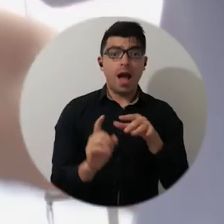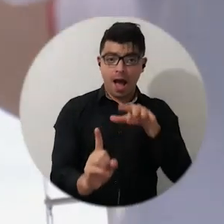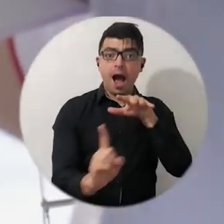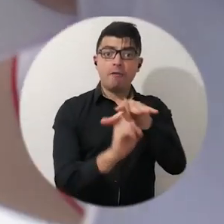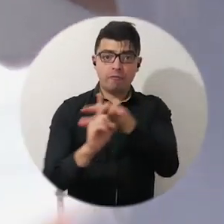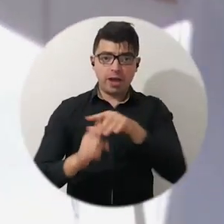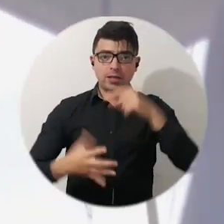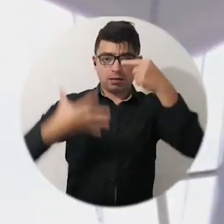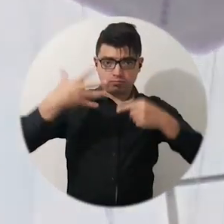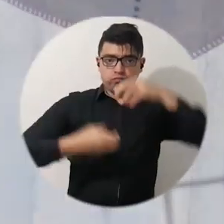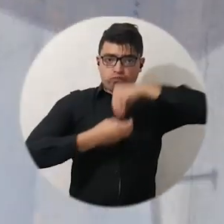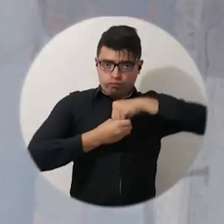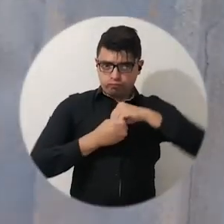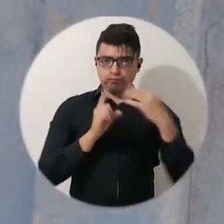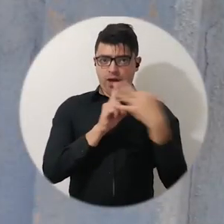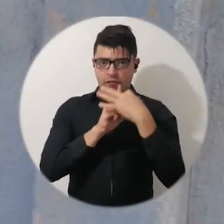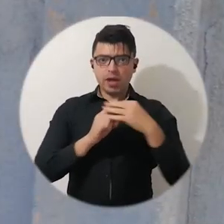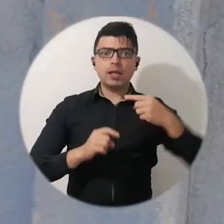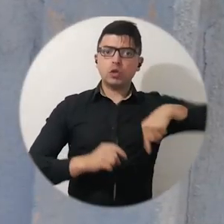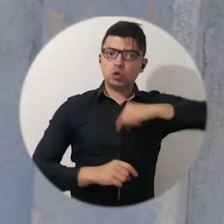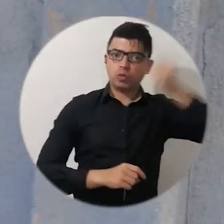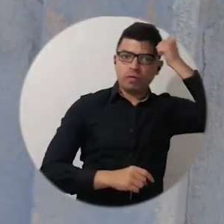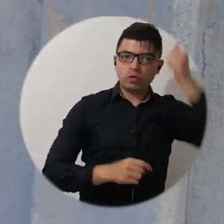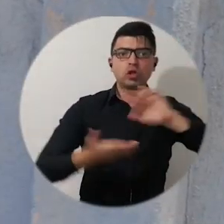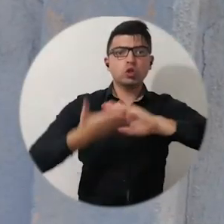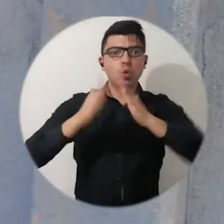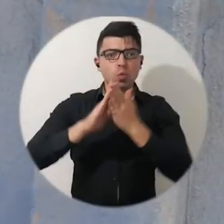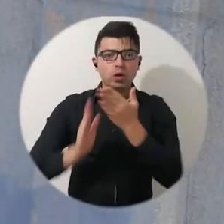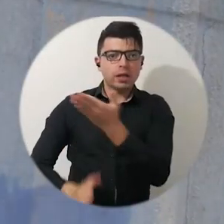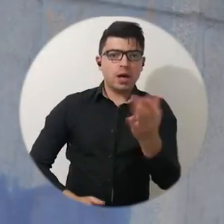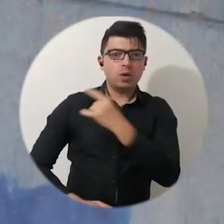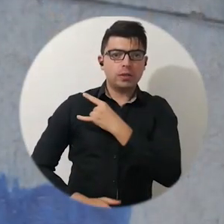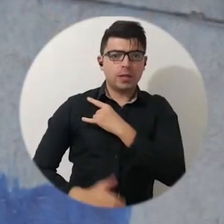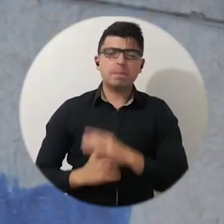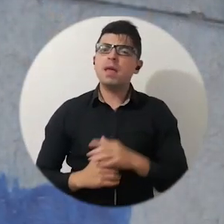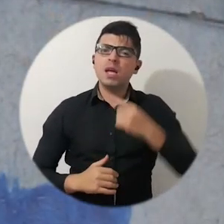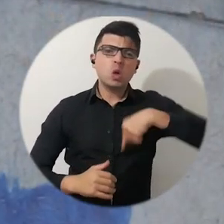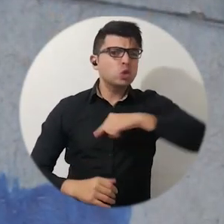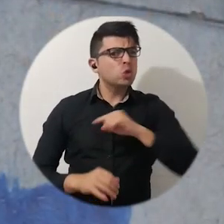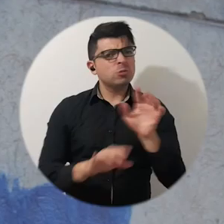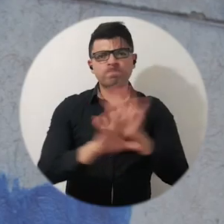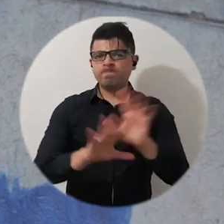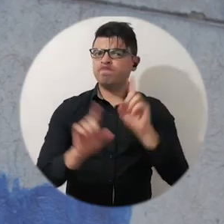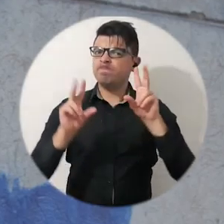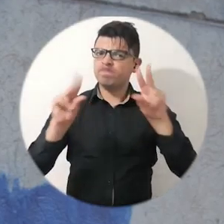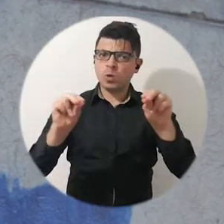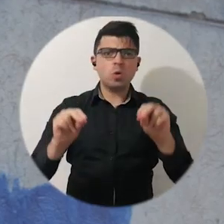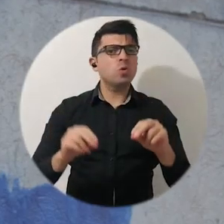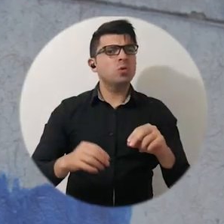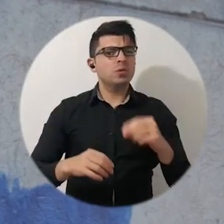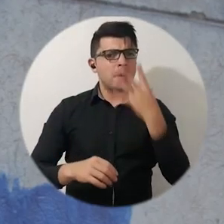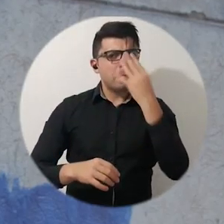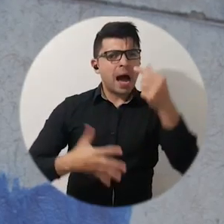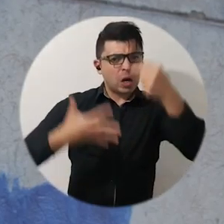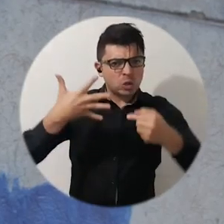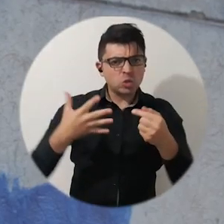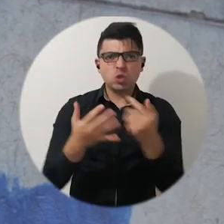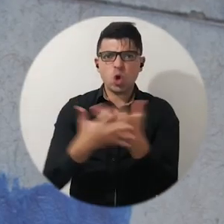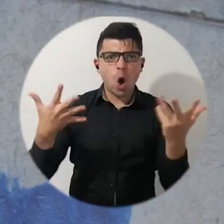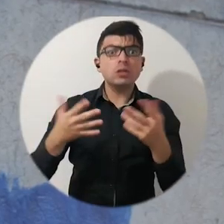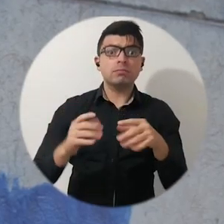atenta contra la integridad de nosotros como docentes, como comunidad universitaria. Reprochamos los actos vandálicos que